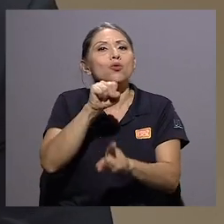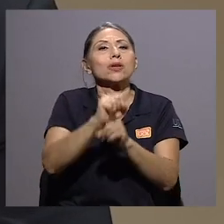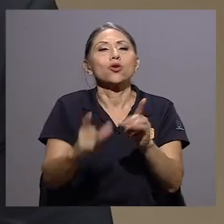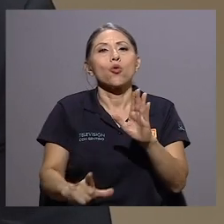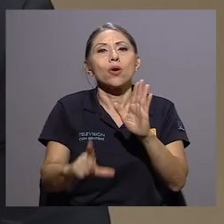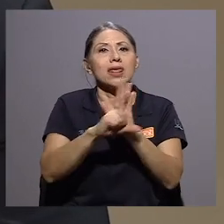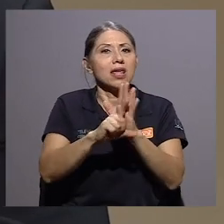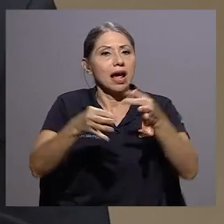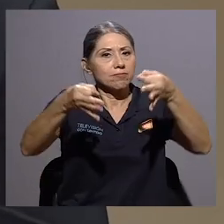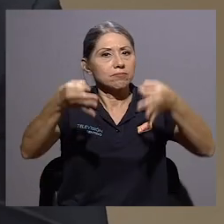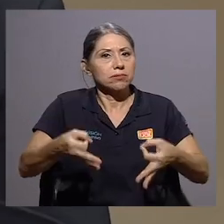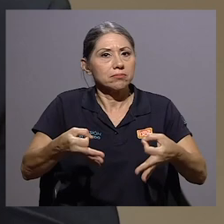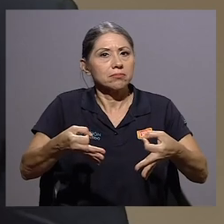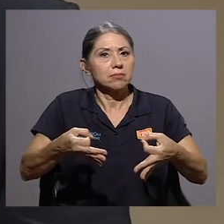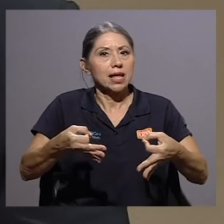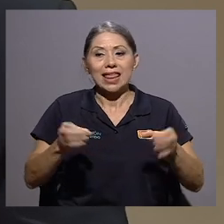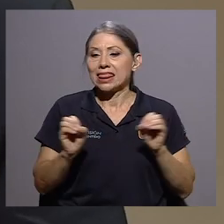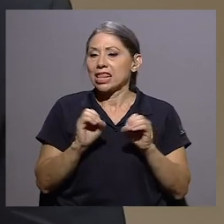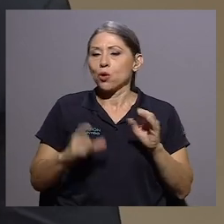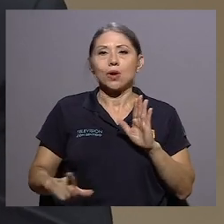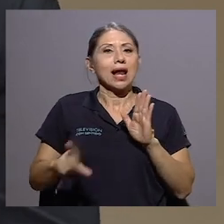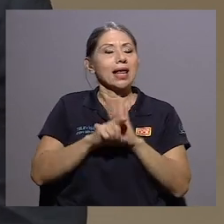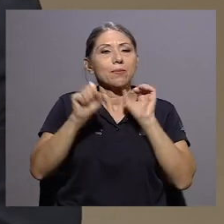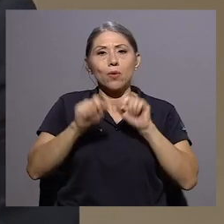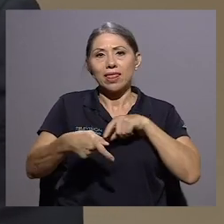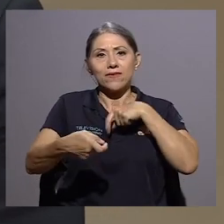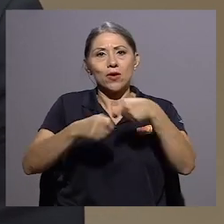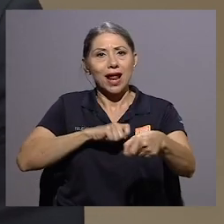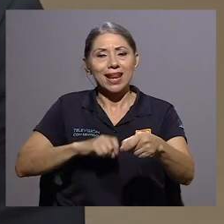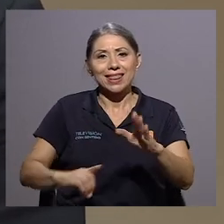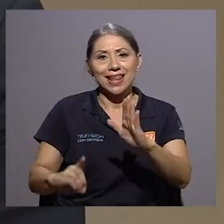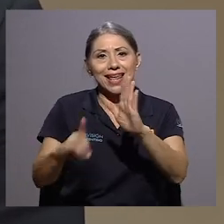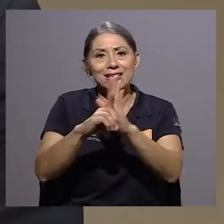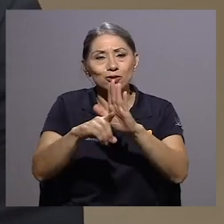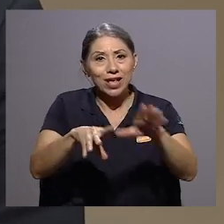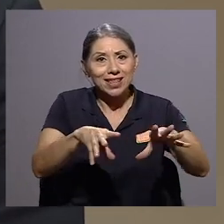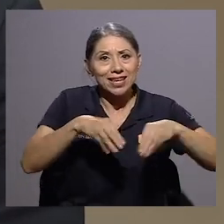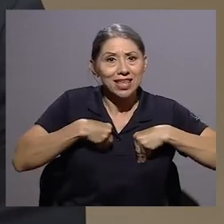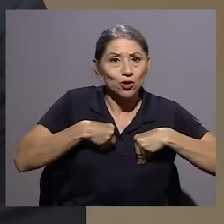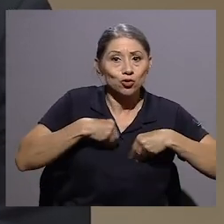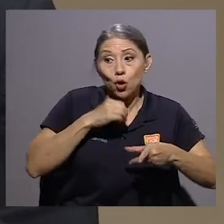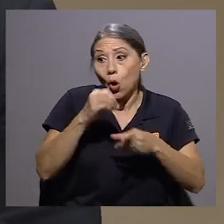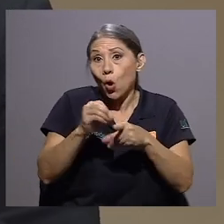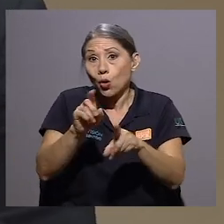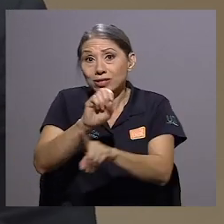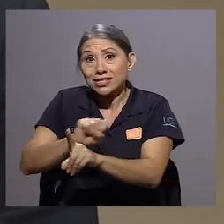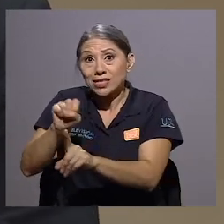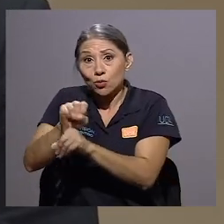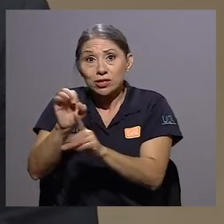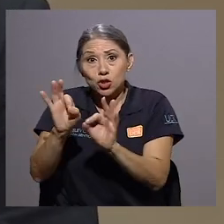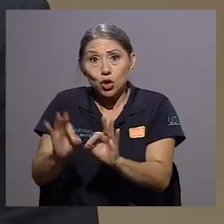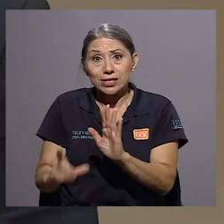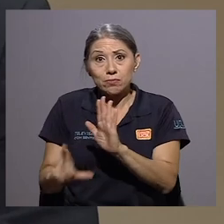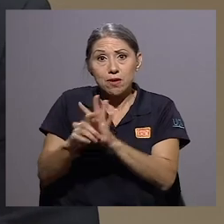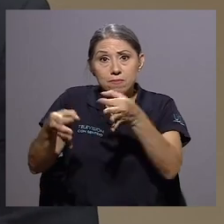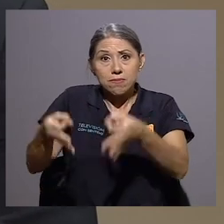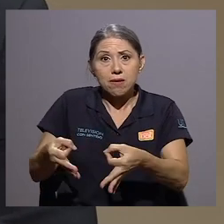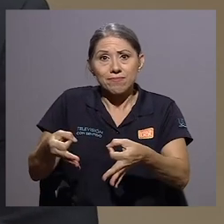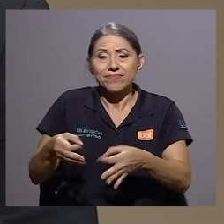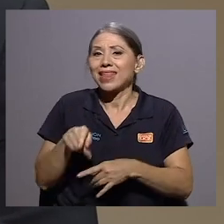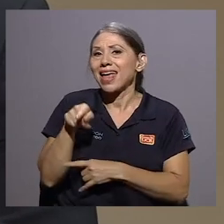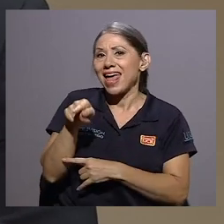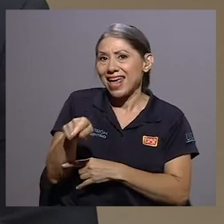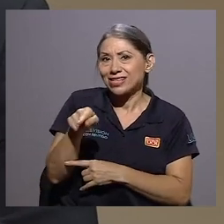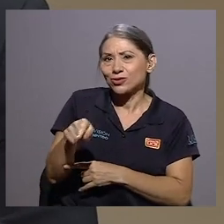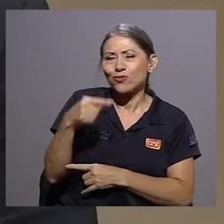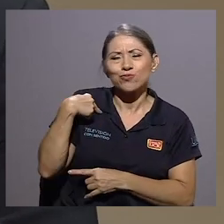violatoria ni a los derechos adquiridos ni a las situaciones jurídicas consolidadas. Entonces, ese es un primer punto que yo creo